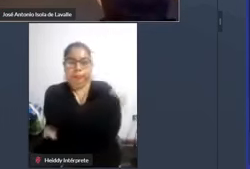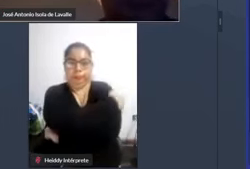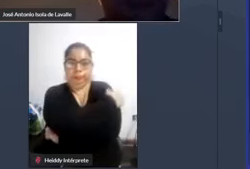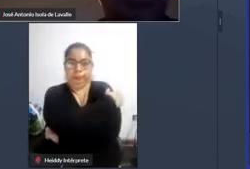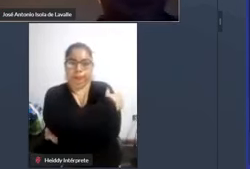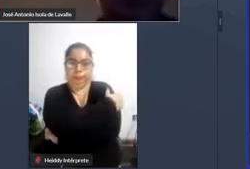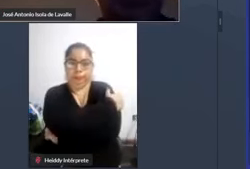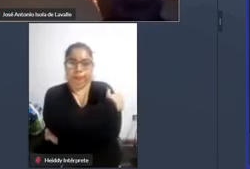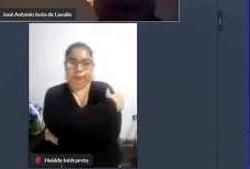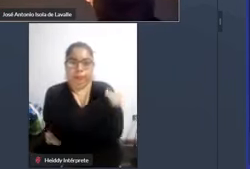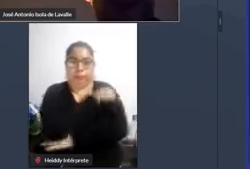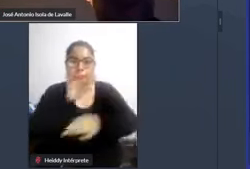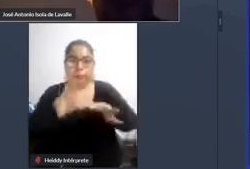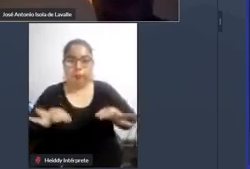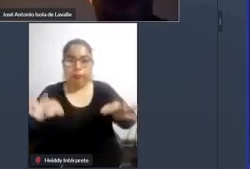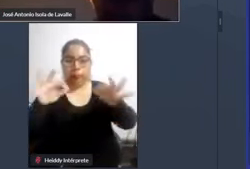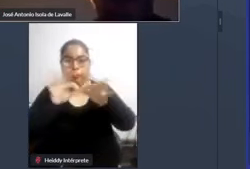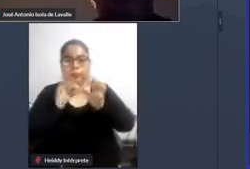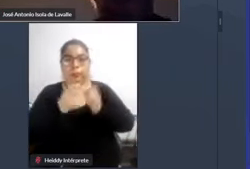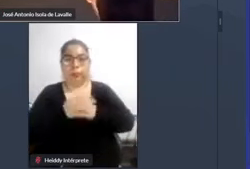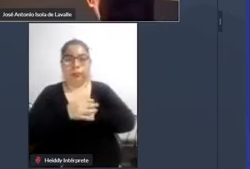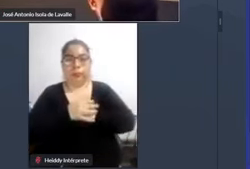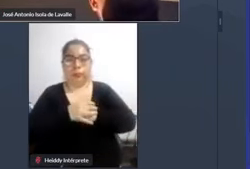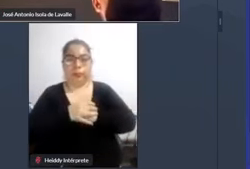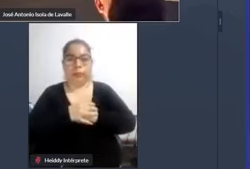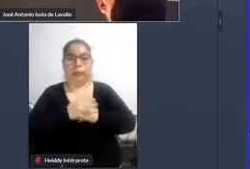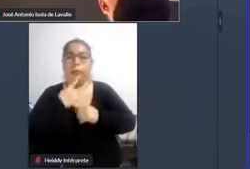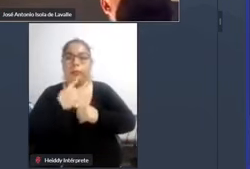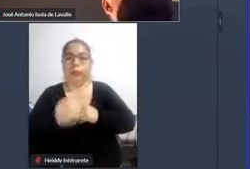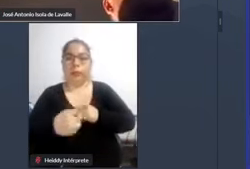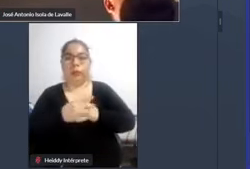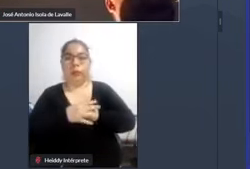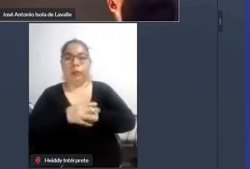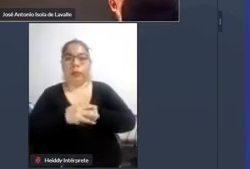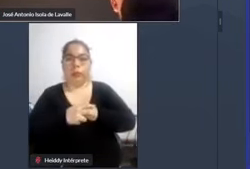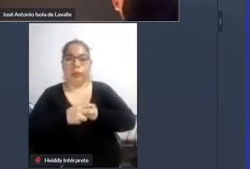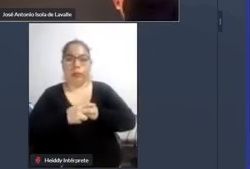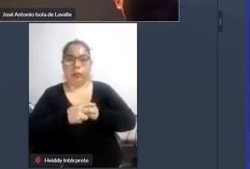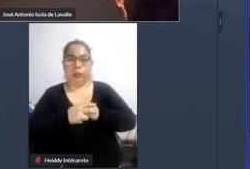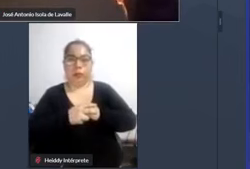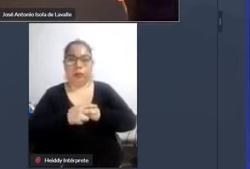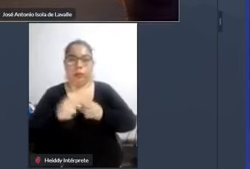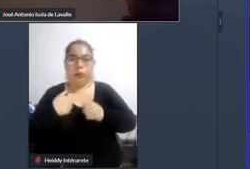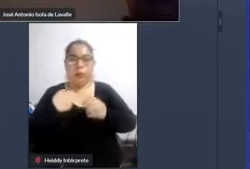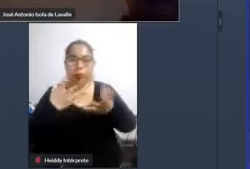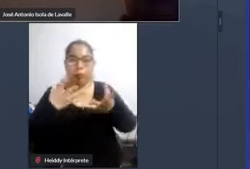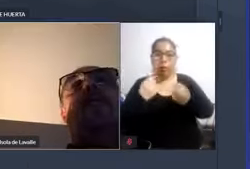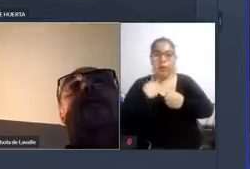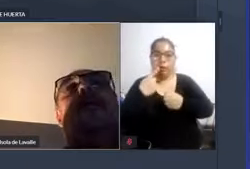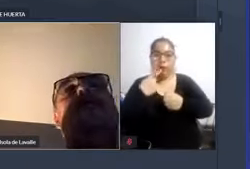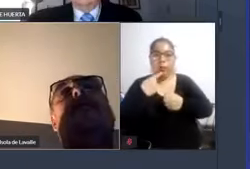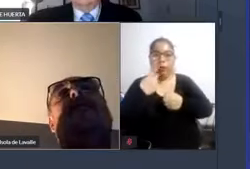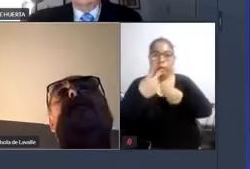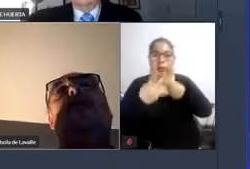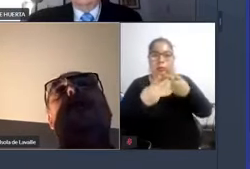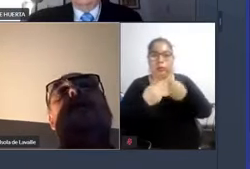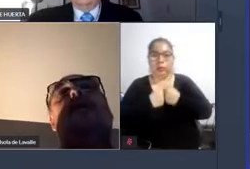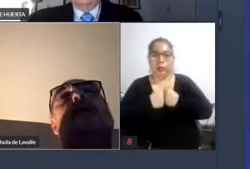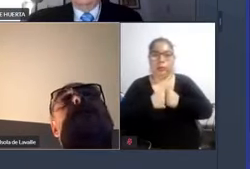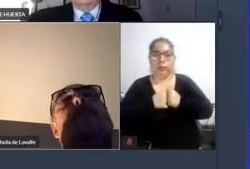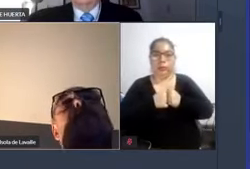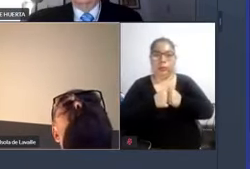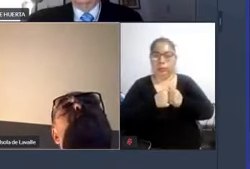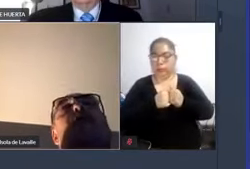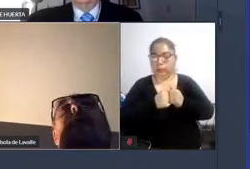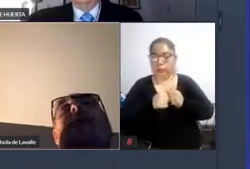es importante como les digo o sea yo quizás puedo sonar muy duro en mis apreciaciones